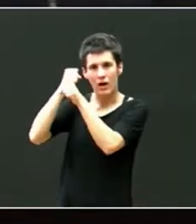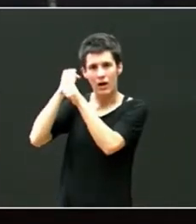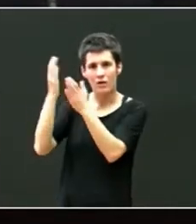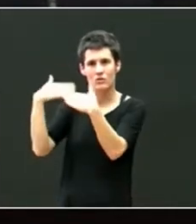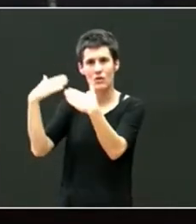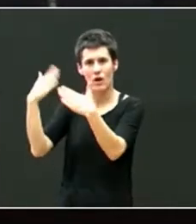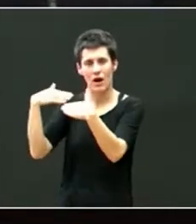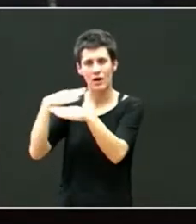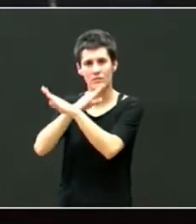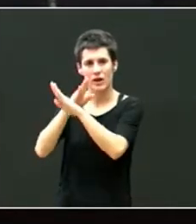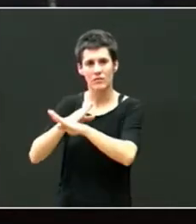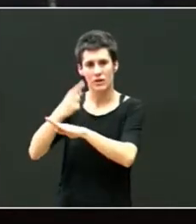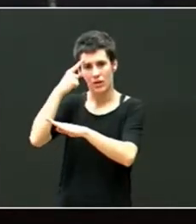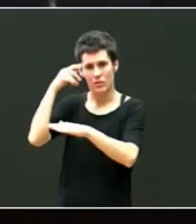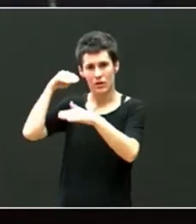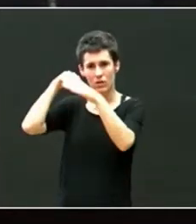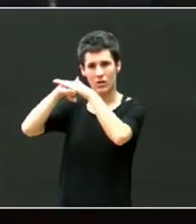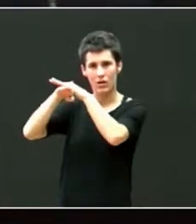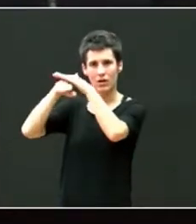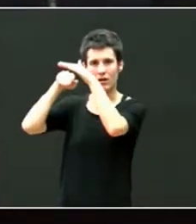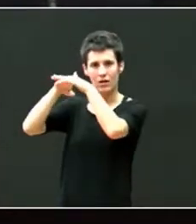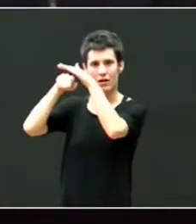conforman en gran medida nuestra identidad